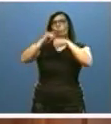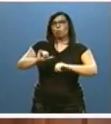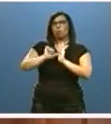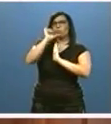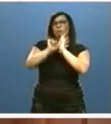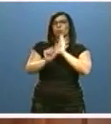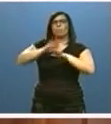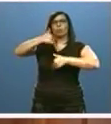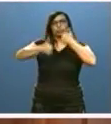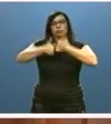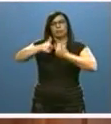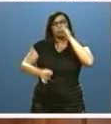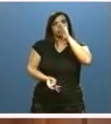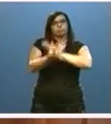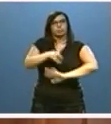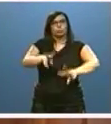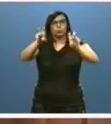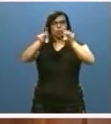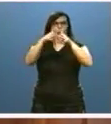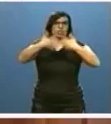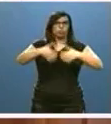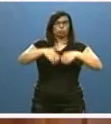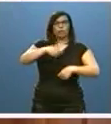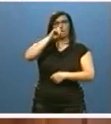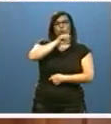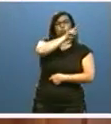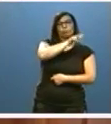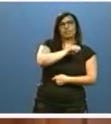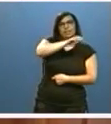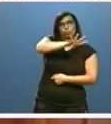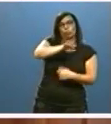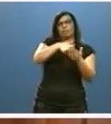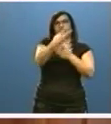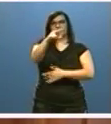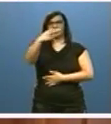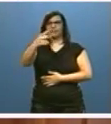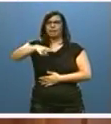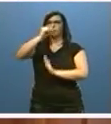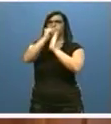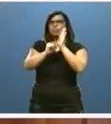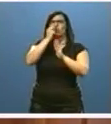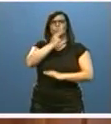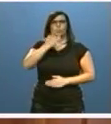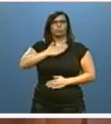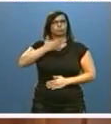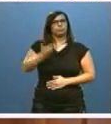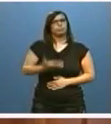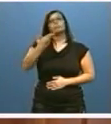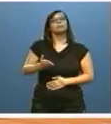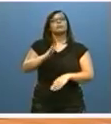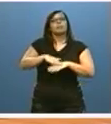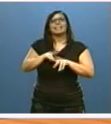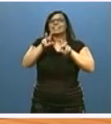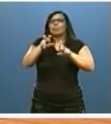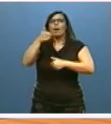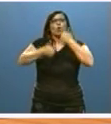e innovación industrial 2014-2020, que establece nuestros principales compromisos sobre los factores esenciales de competitividad.